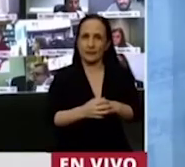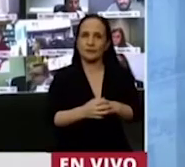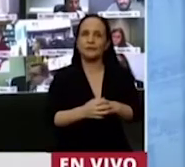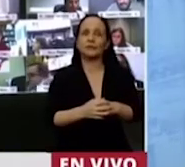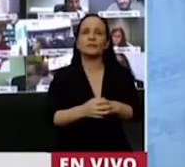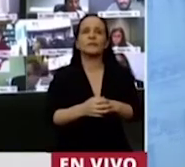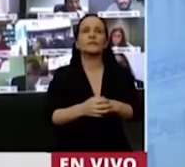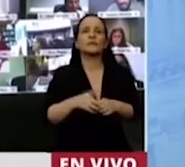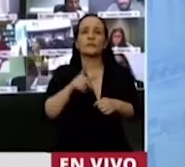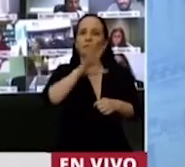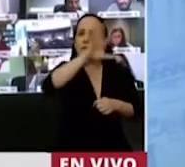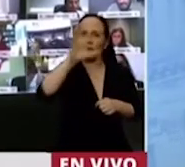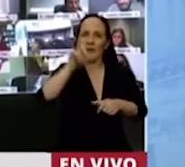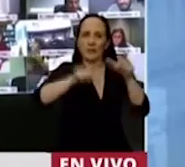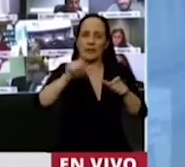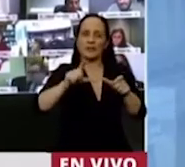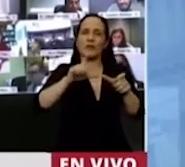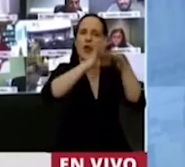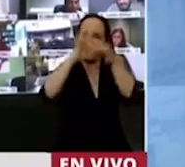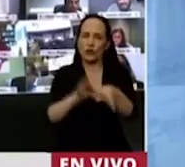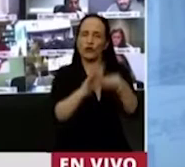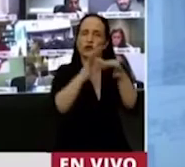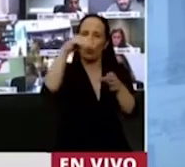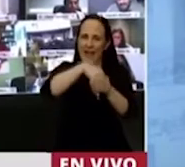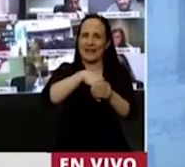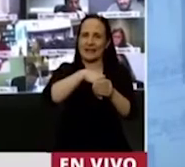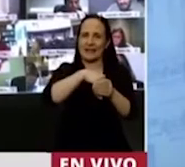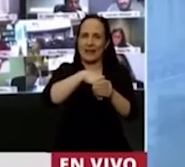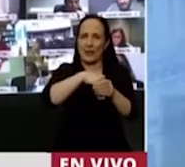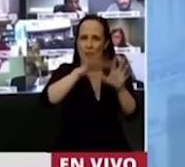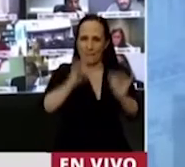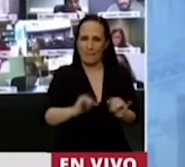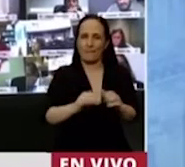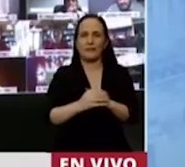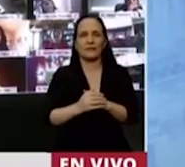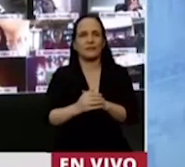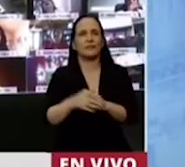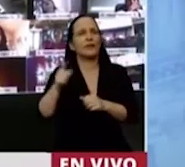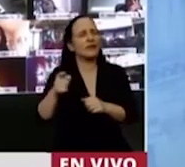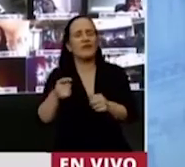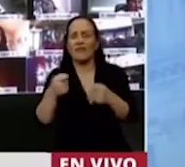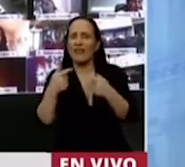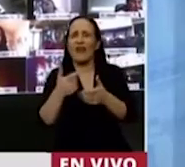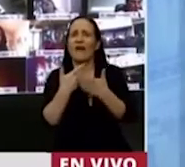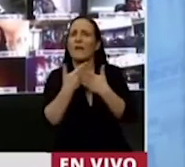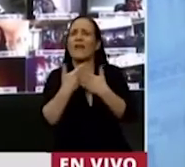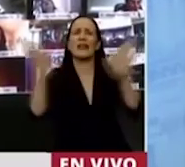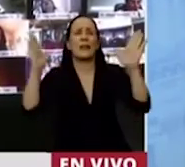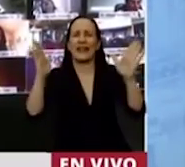consolidar la paz interior, promover el bienestar general y asegurar los beneficios y de la libertad